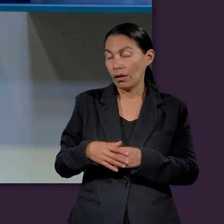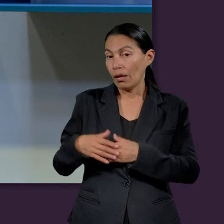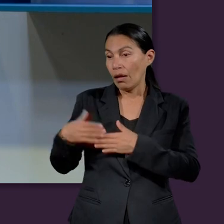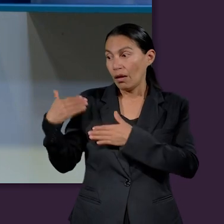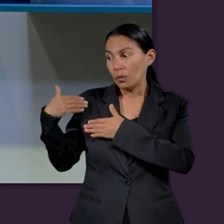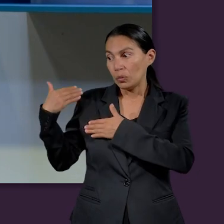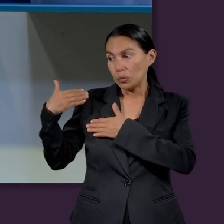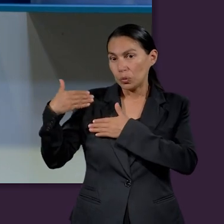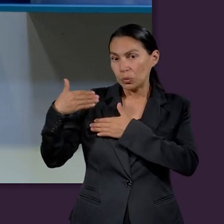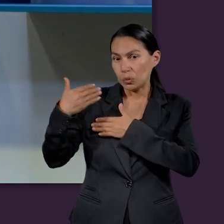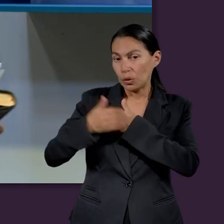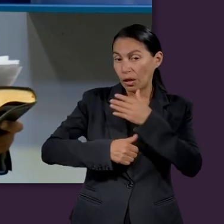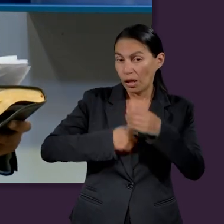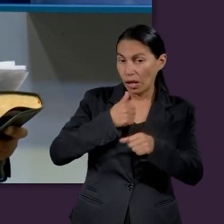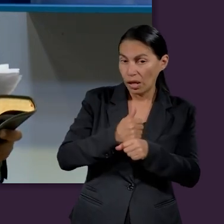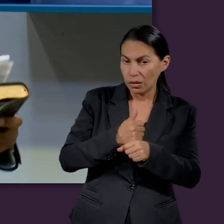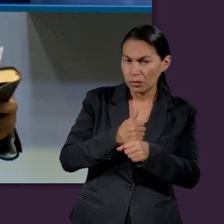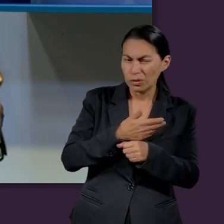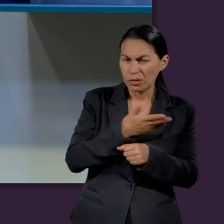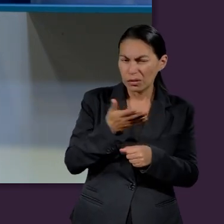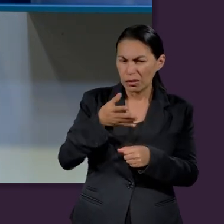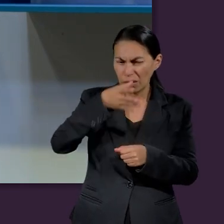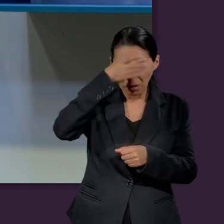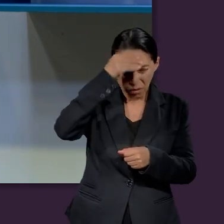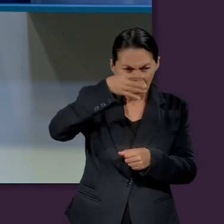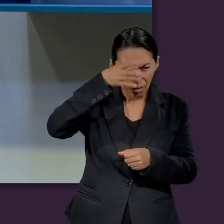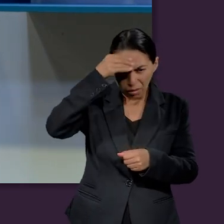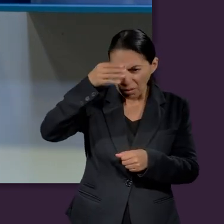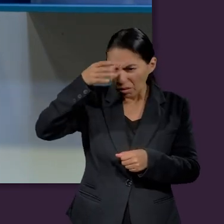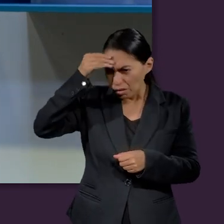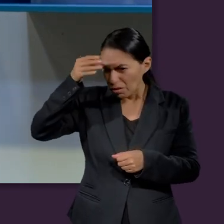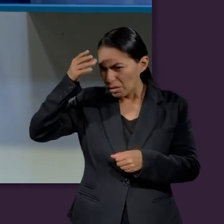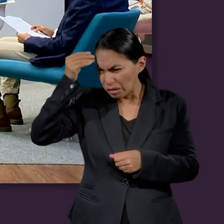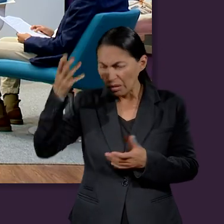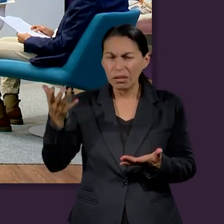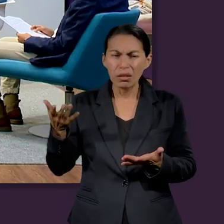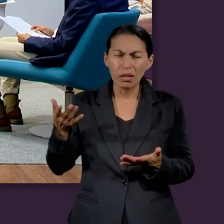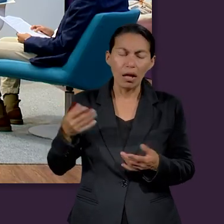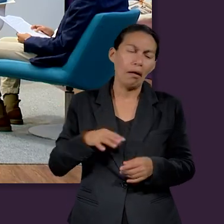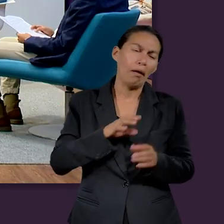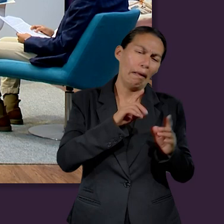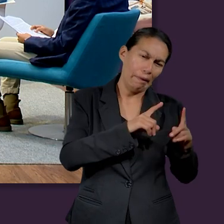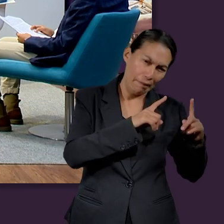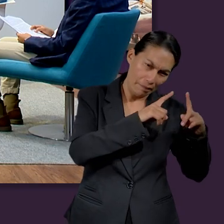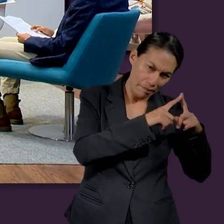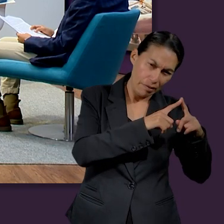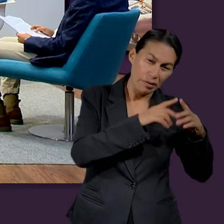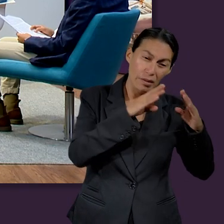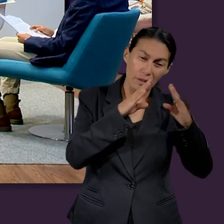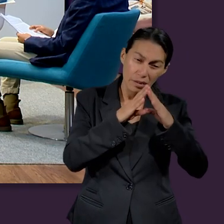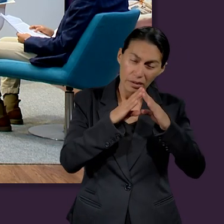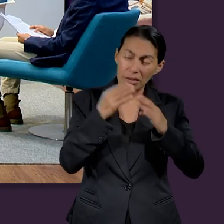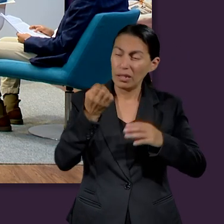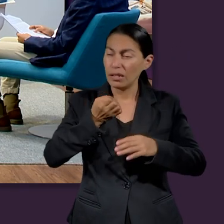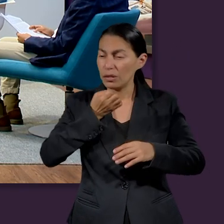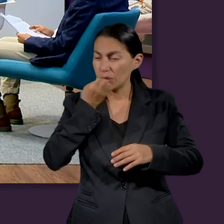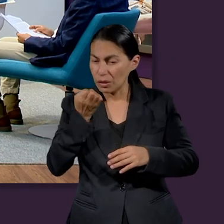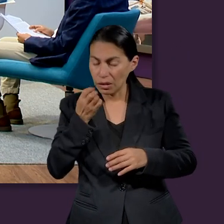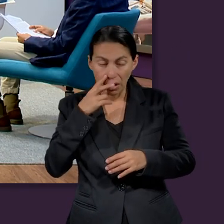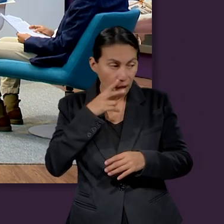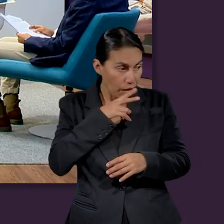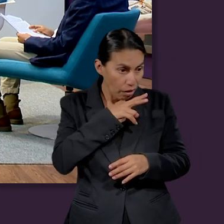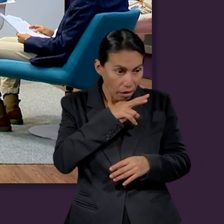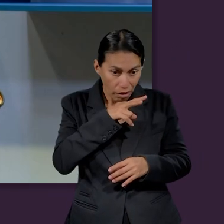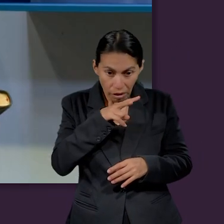absorbiendo durante todo este tiempo al estar en casa, en la iglesia, en la escuela?